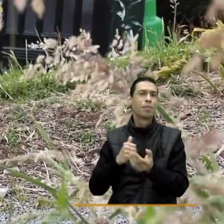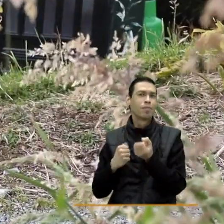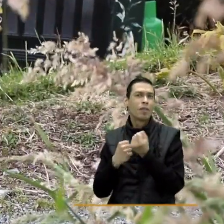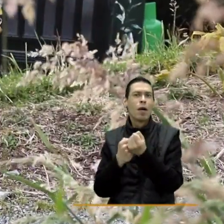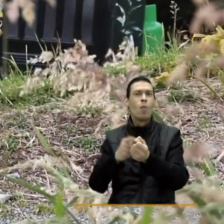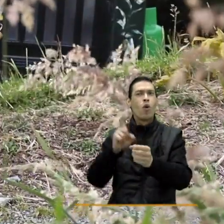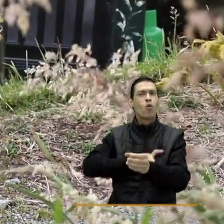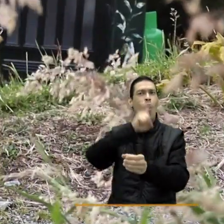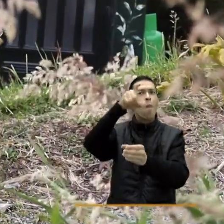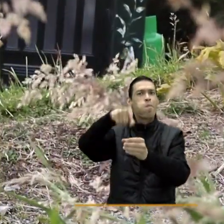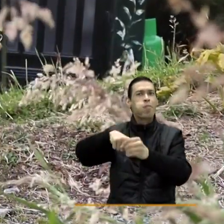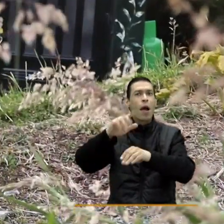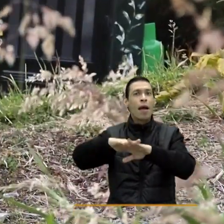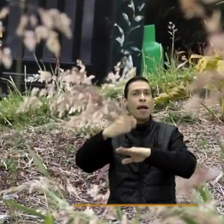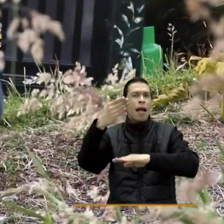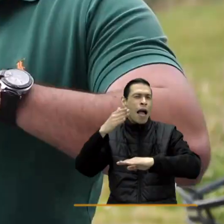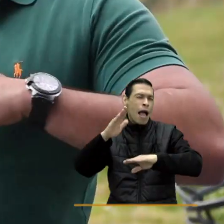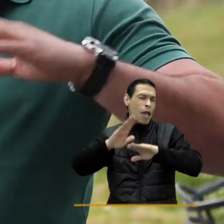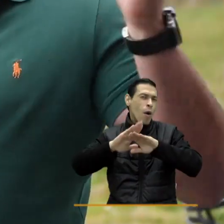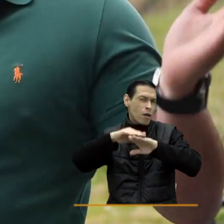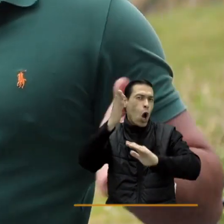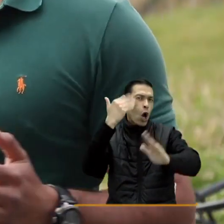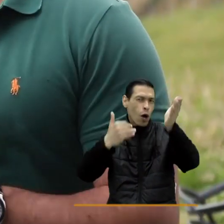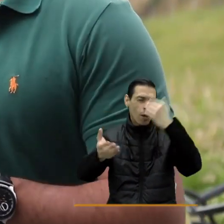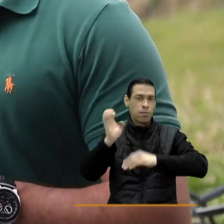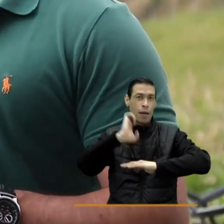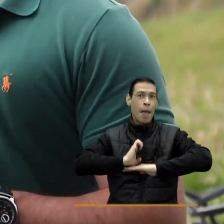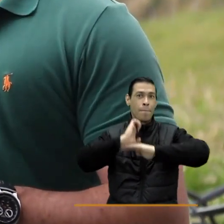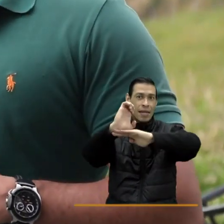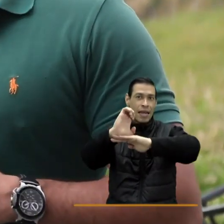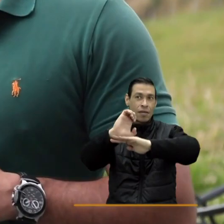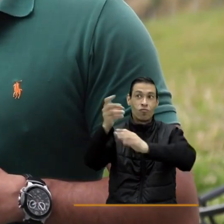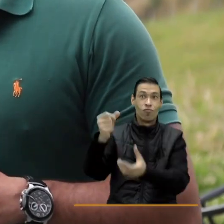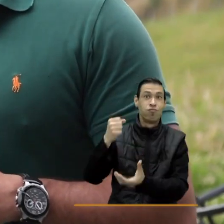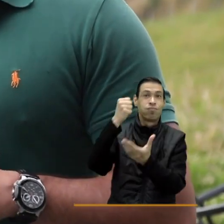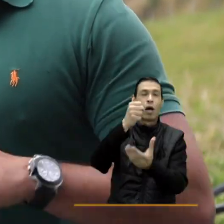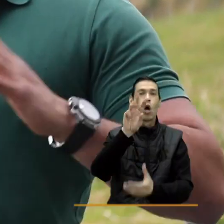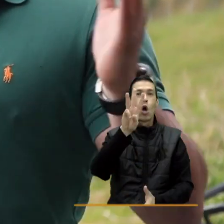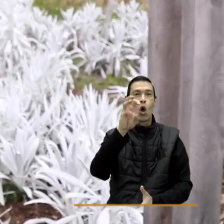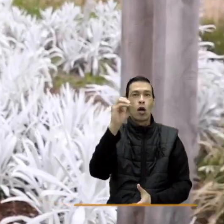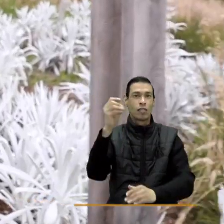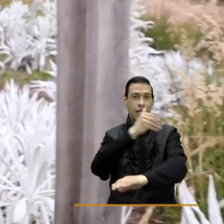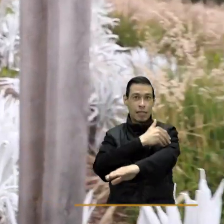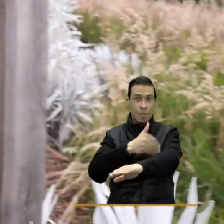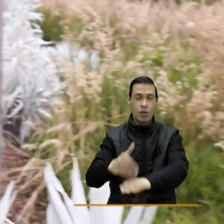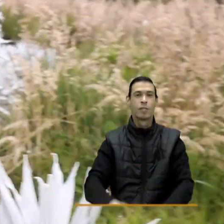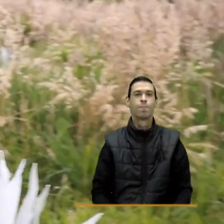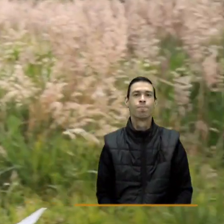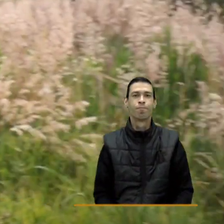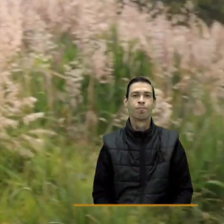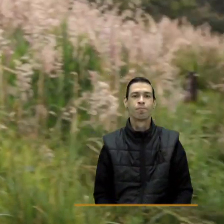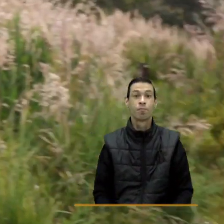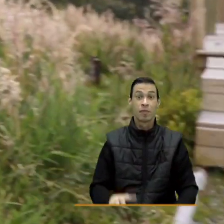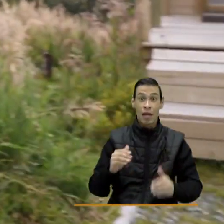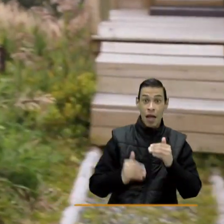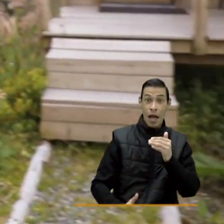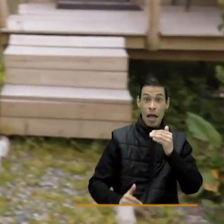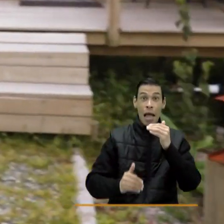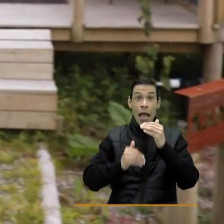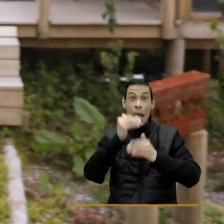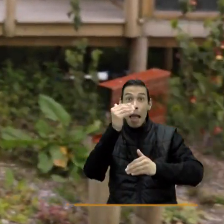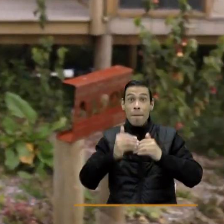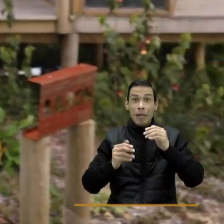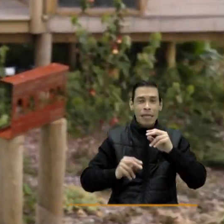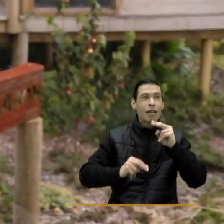convocatoria de Fondo Emprender accediendo a más de 80 millones de pesos. Iniciamos nosotros la construcción por medio del apalancamiento del SENA, de las dos